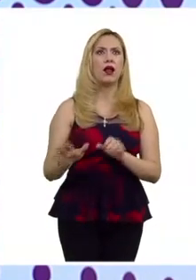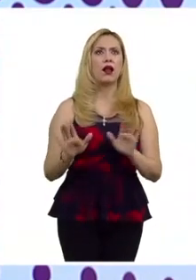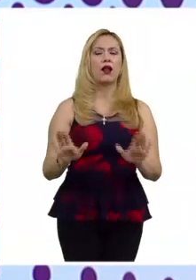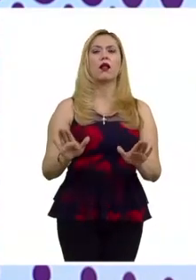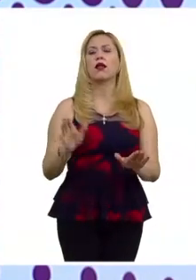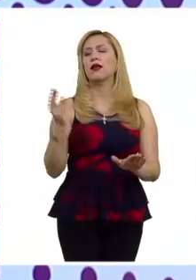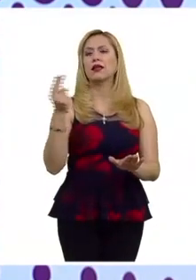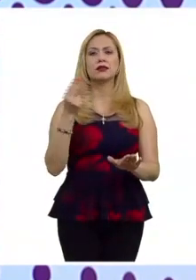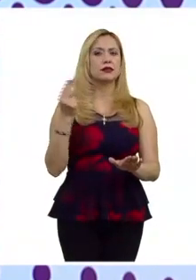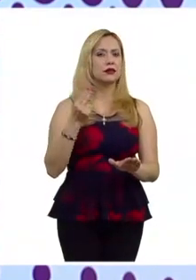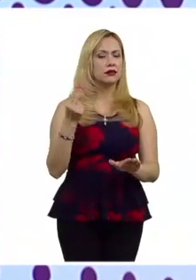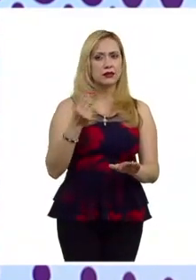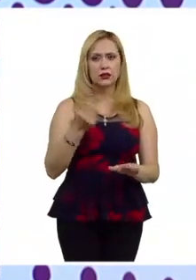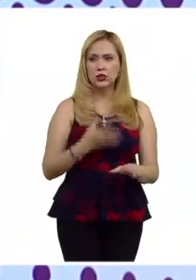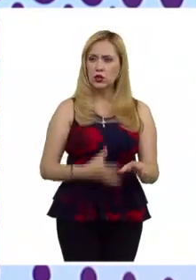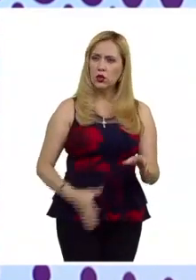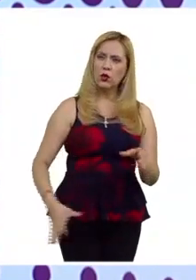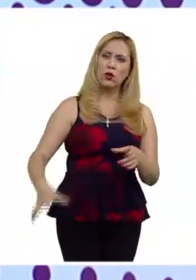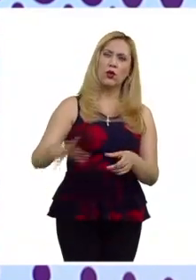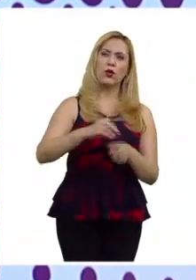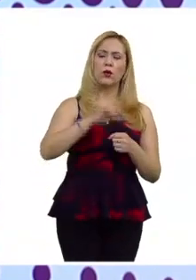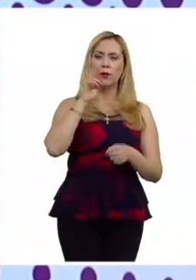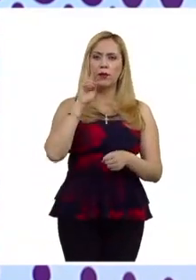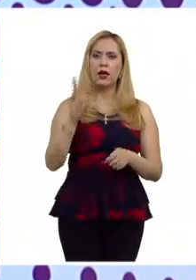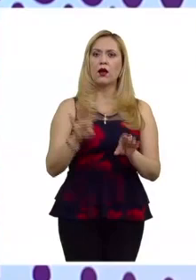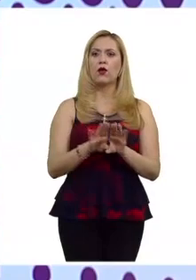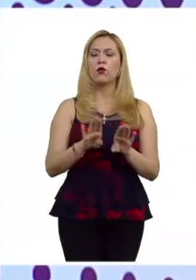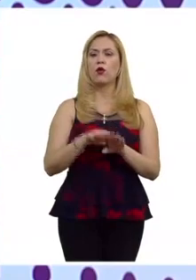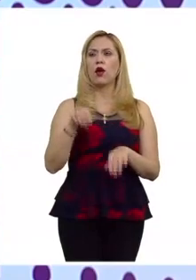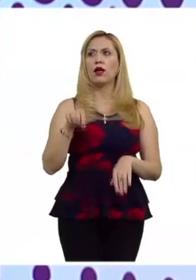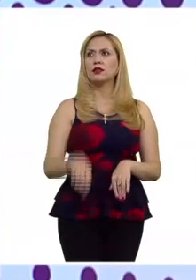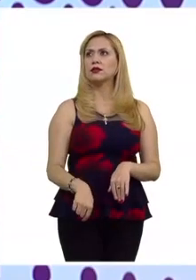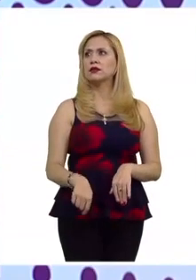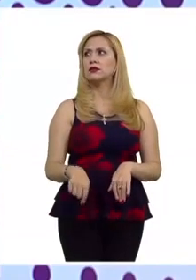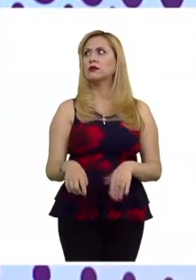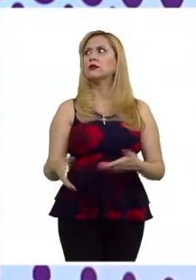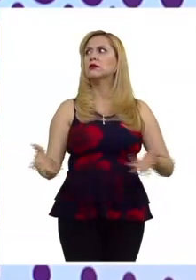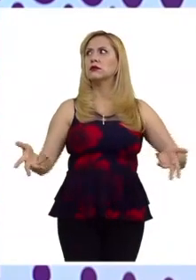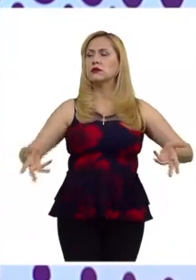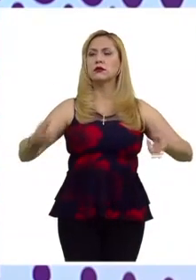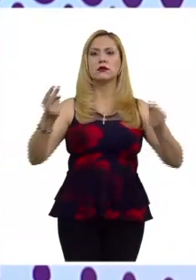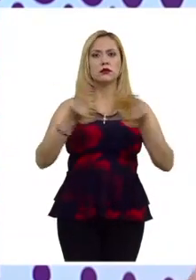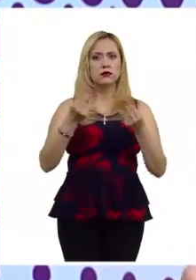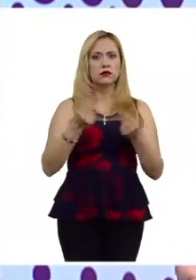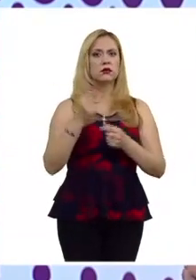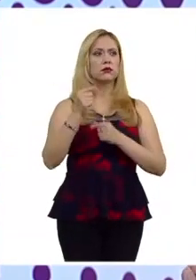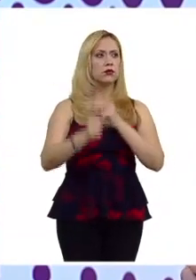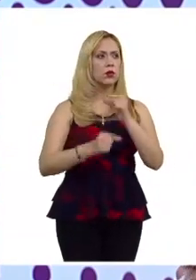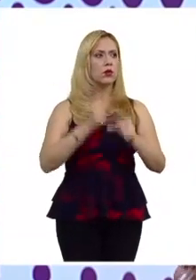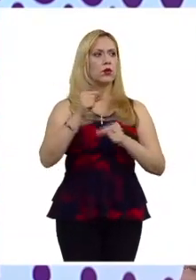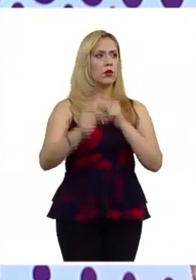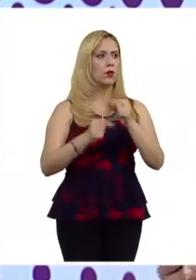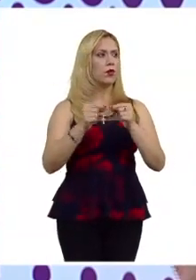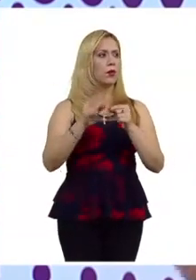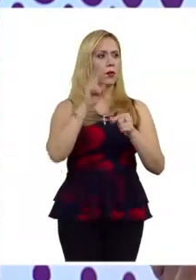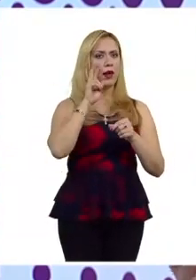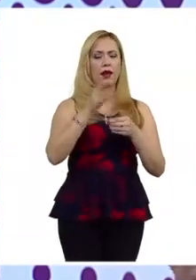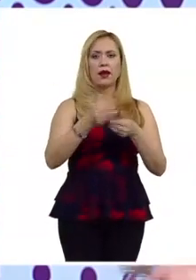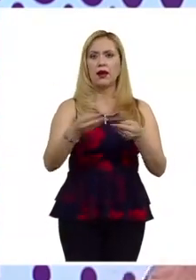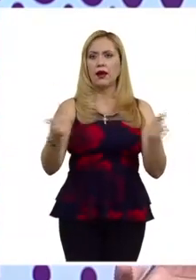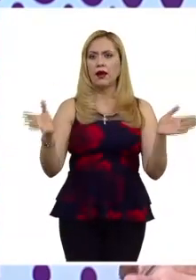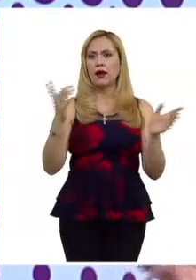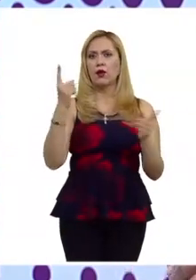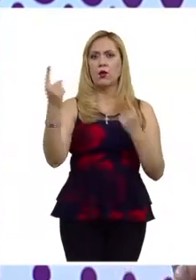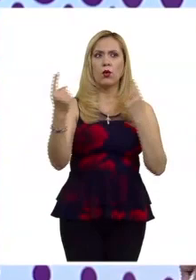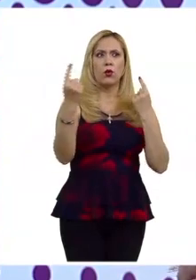me parece que por todas las complejidades que se han mencionado en este programa es necesario que se vaya viendo casuísticamente ahora dos